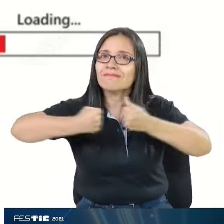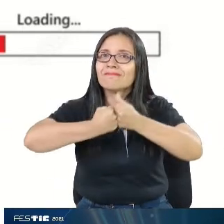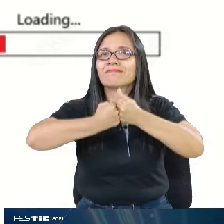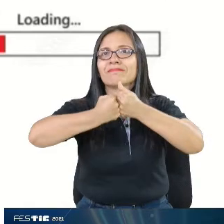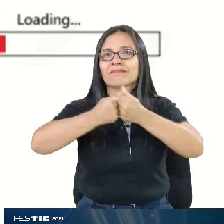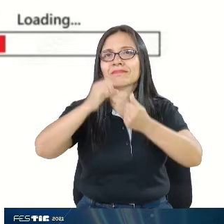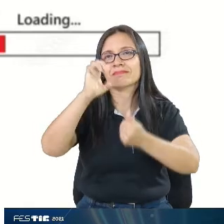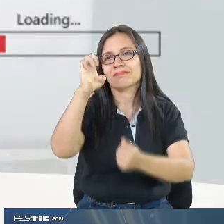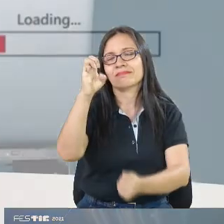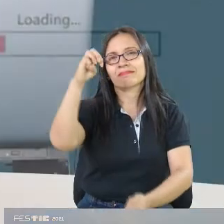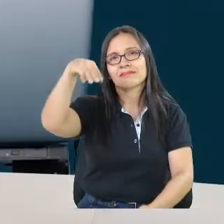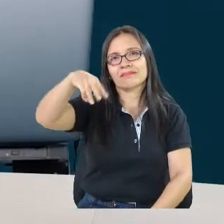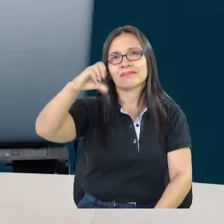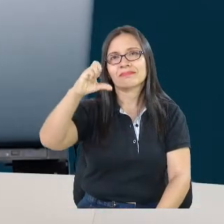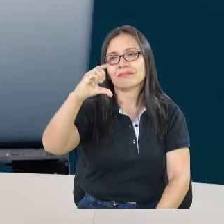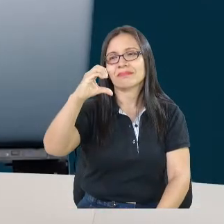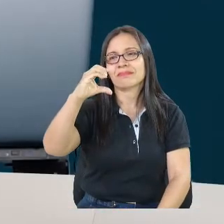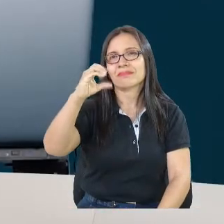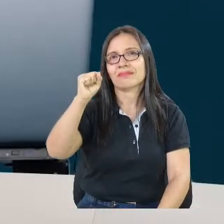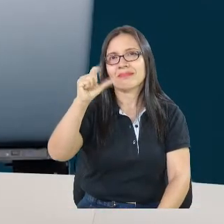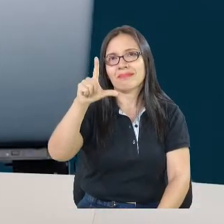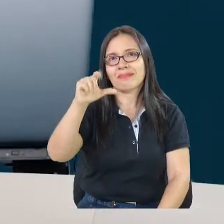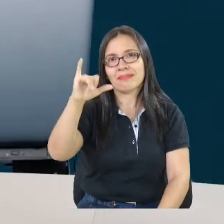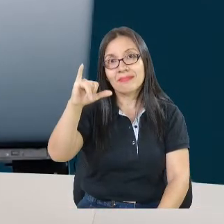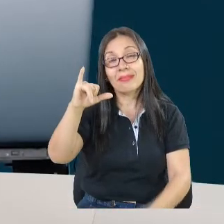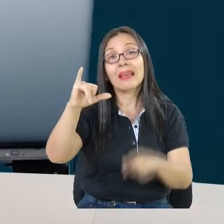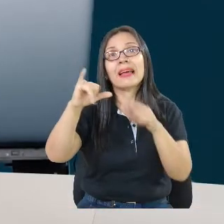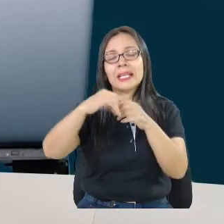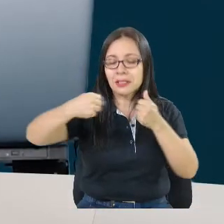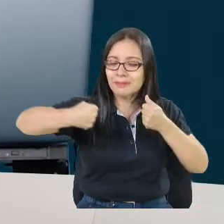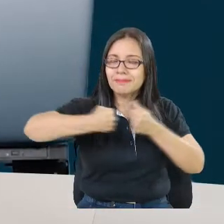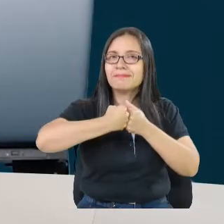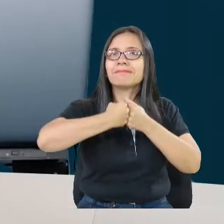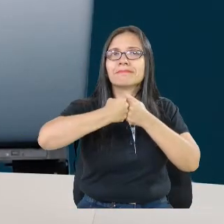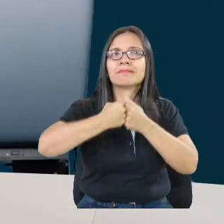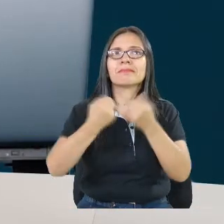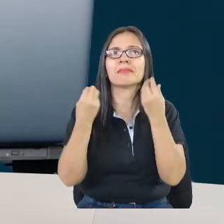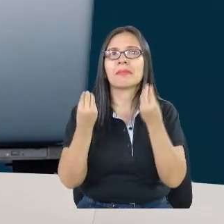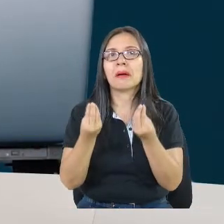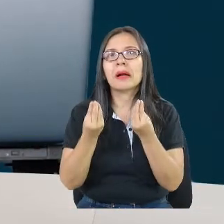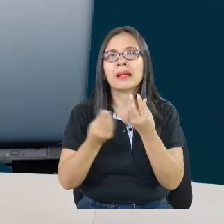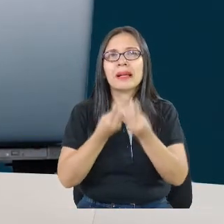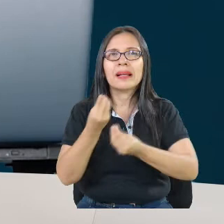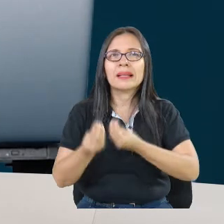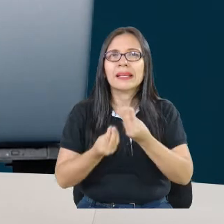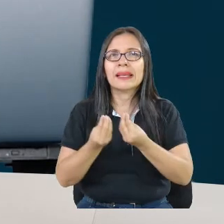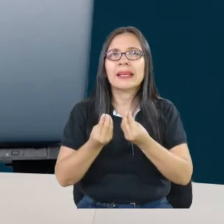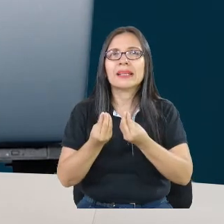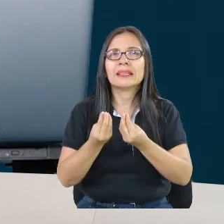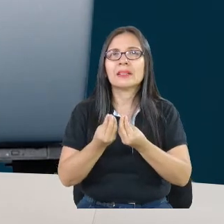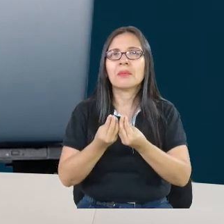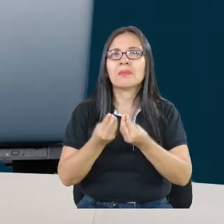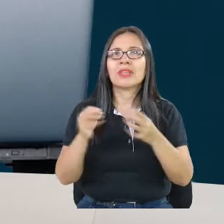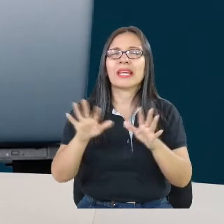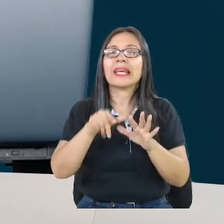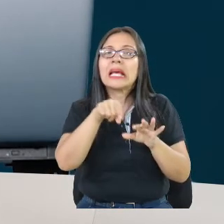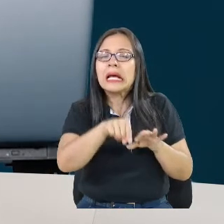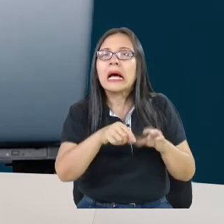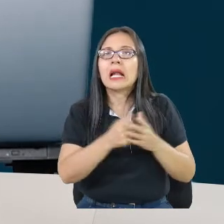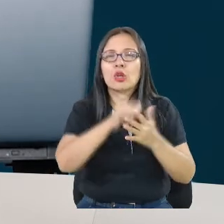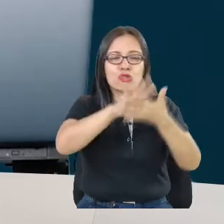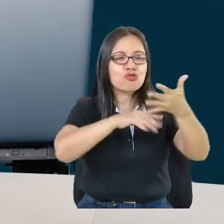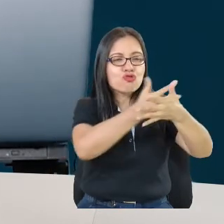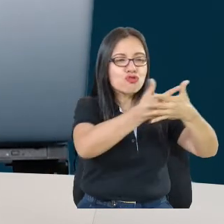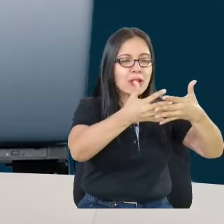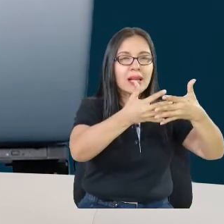intercambio de información. Y estamos en proceso de generar la API para conectar los datos de las estaciones